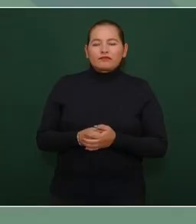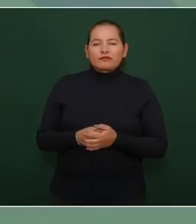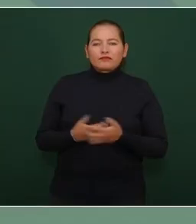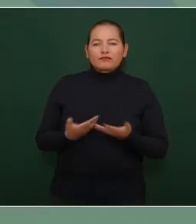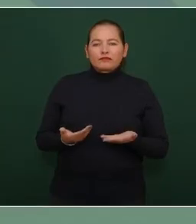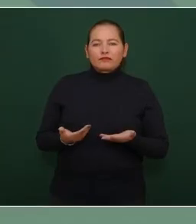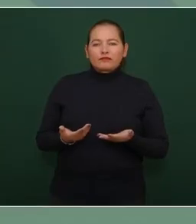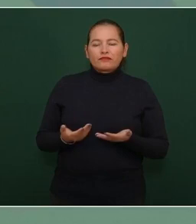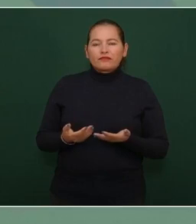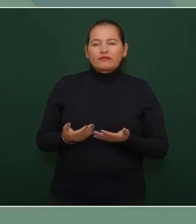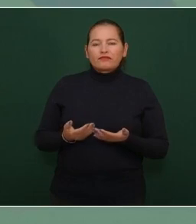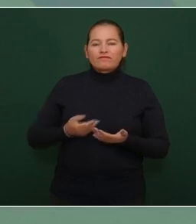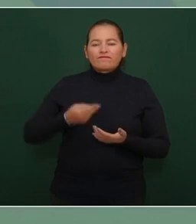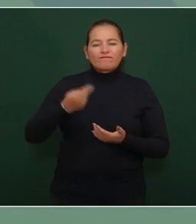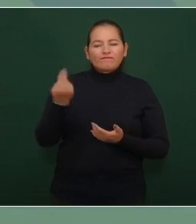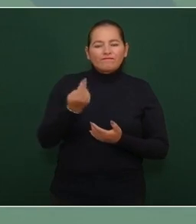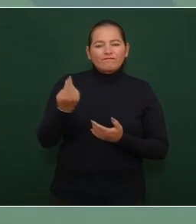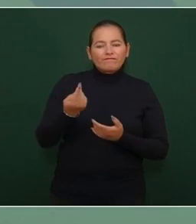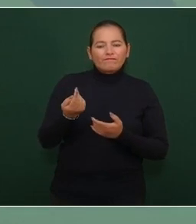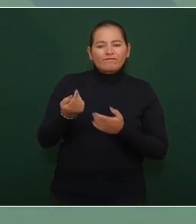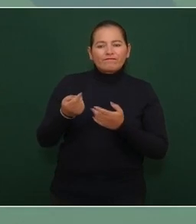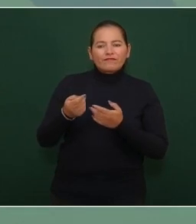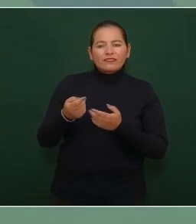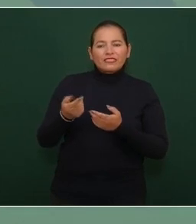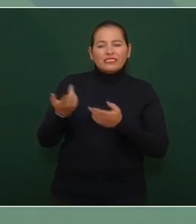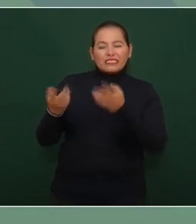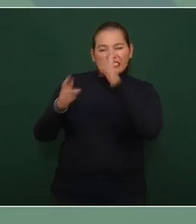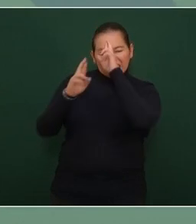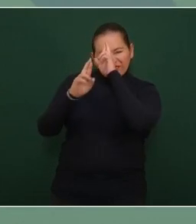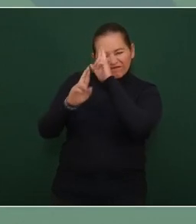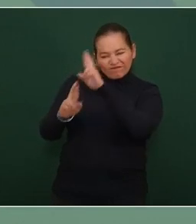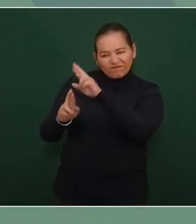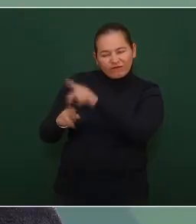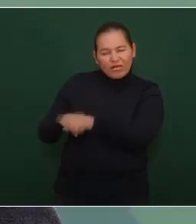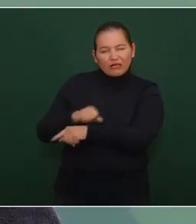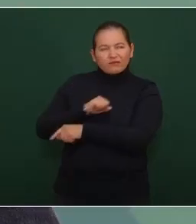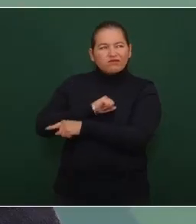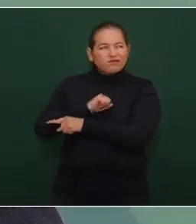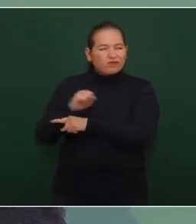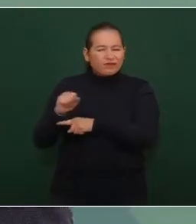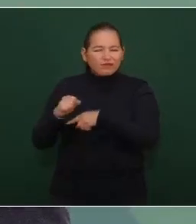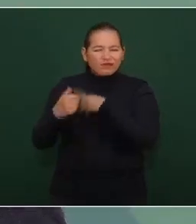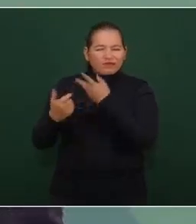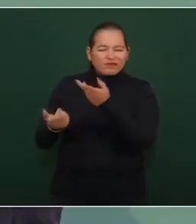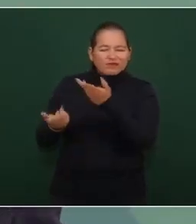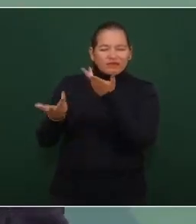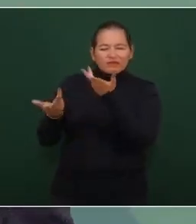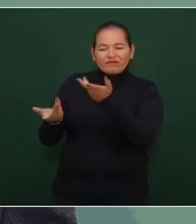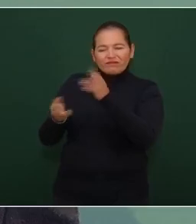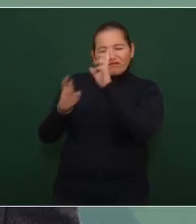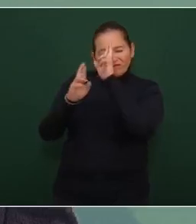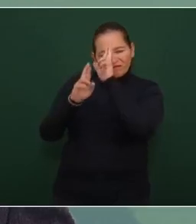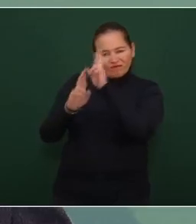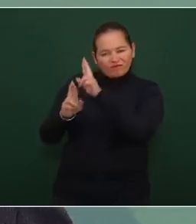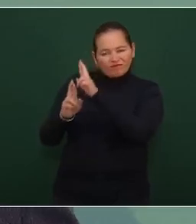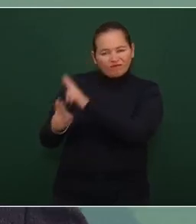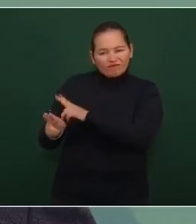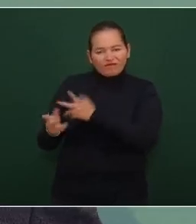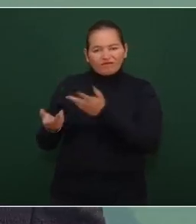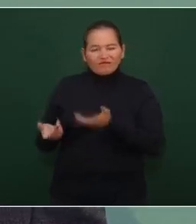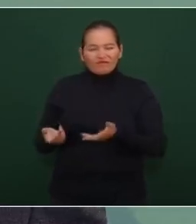perversos los camajanes son estos Krause